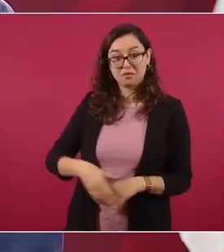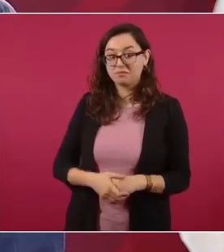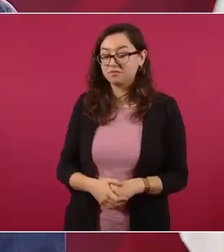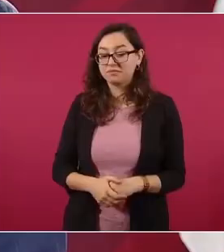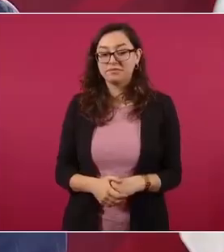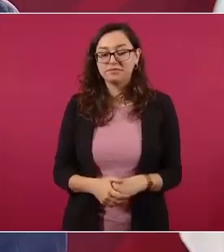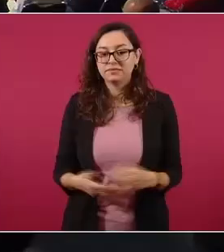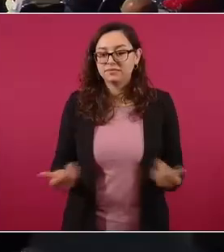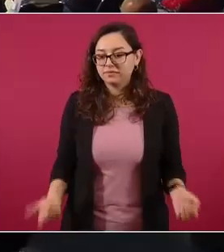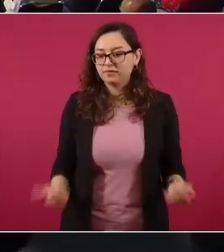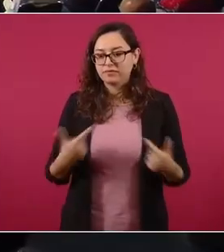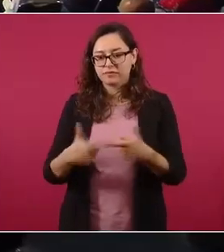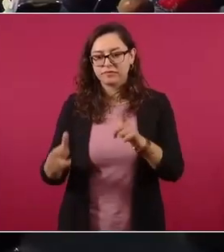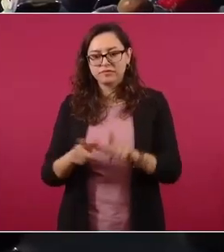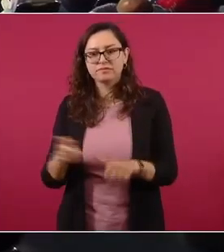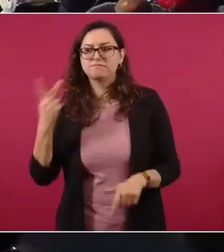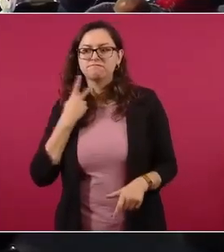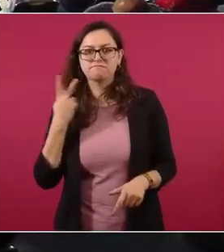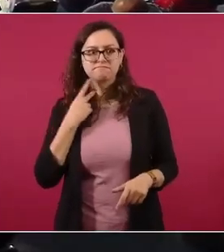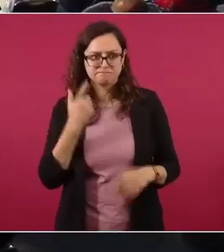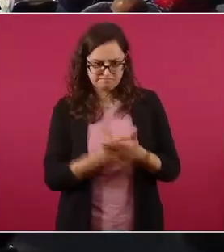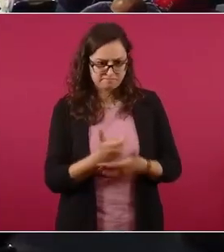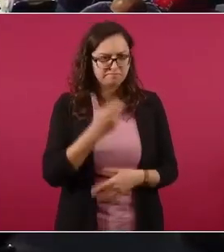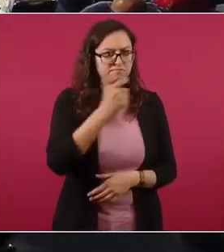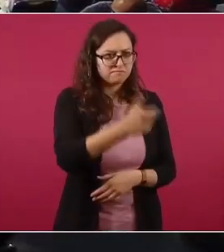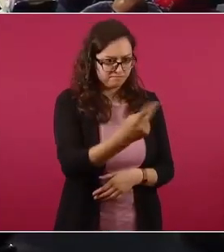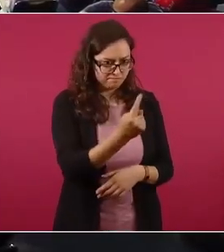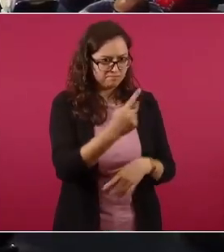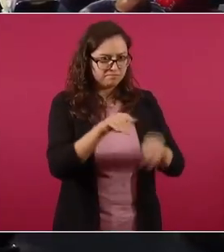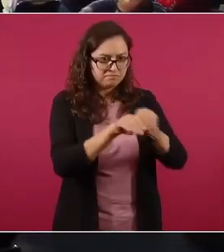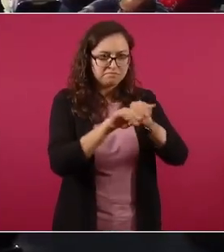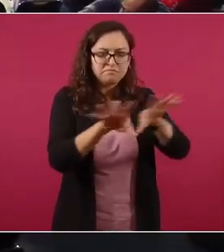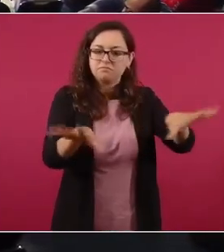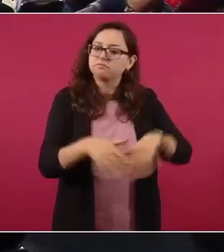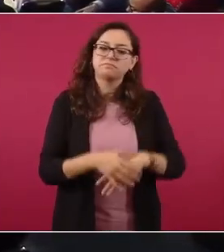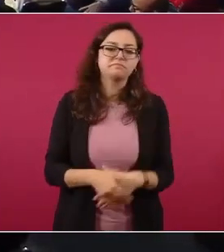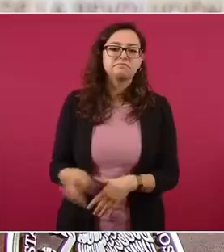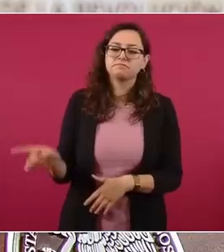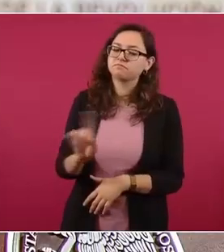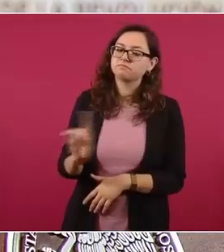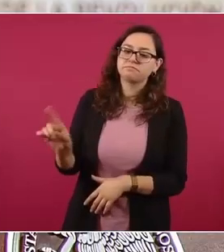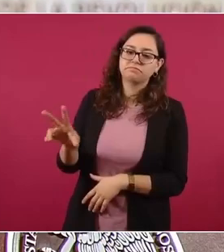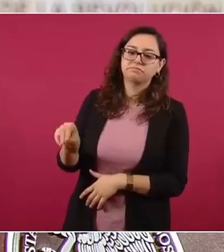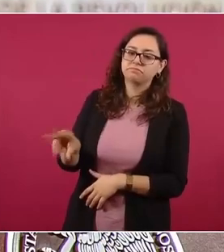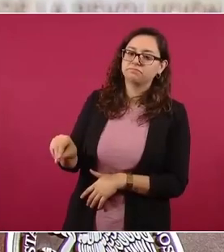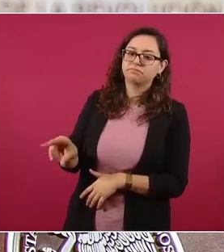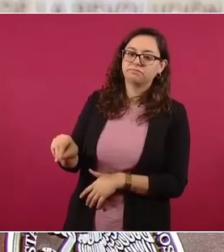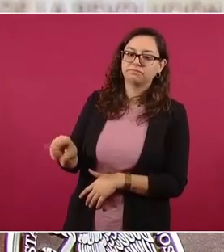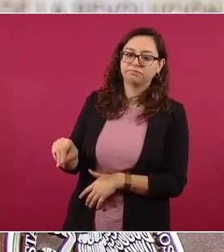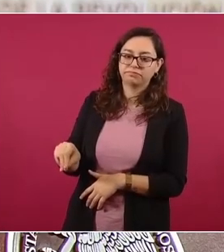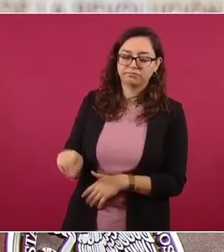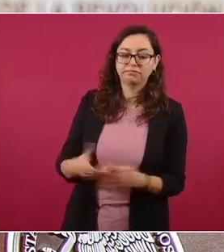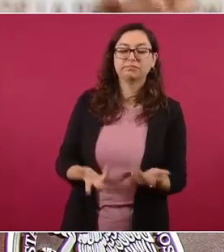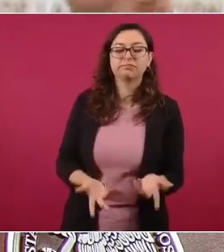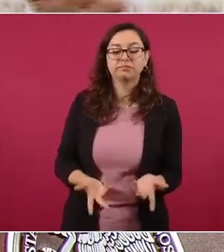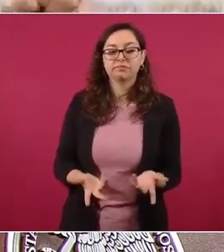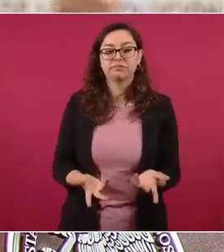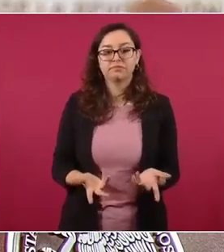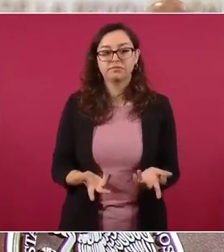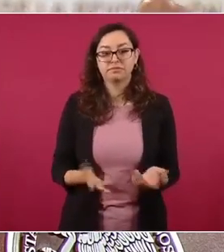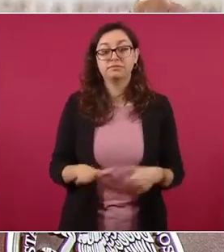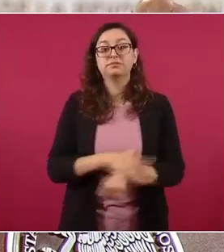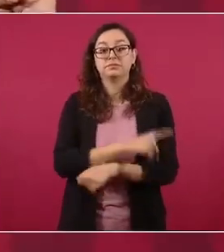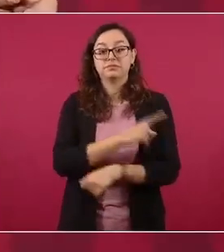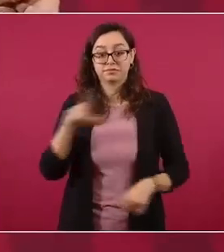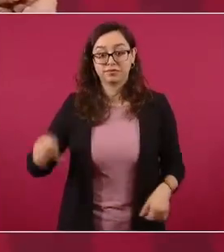entrar a la televisión, porque el Estado